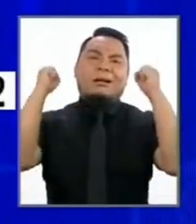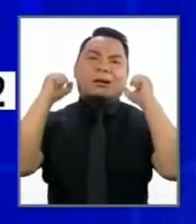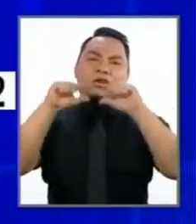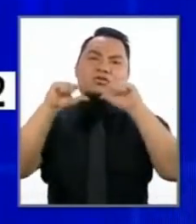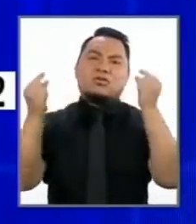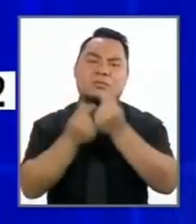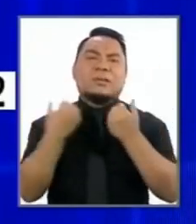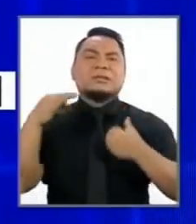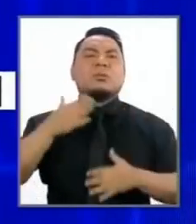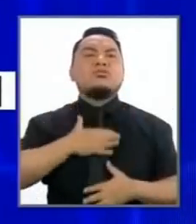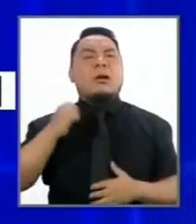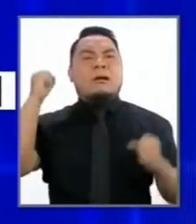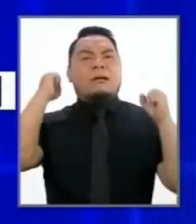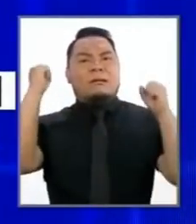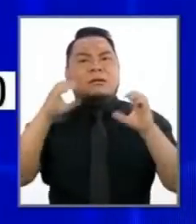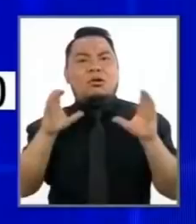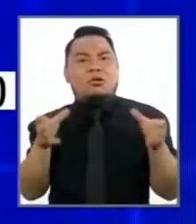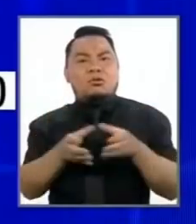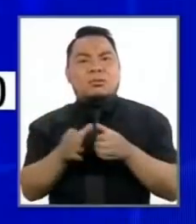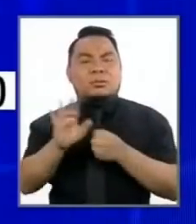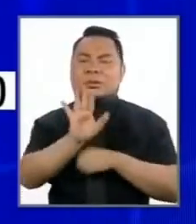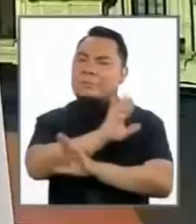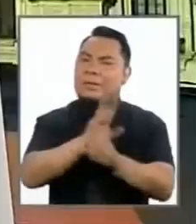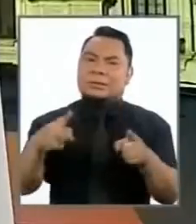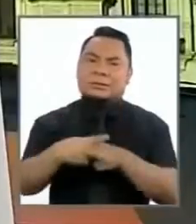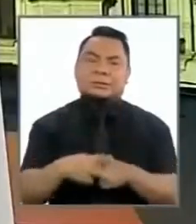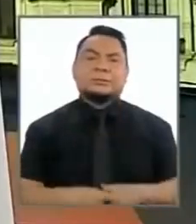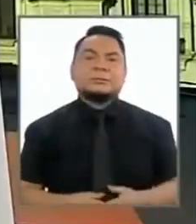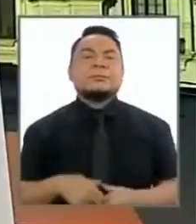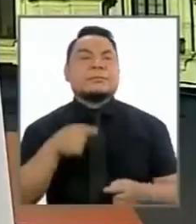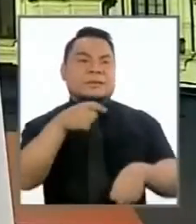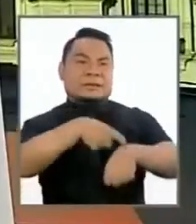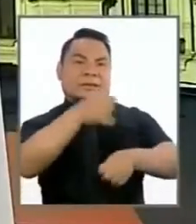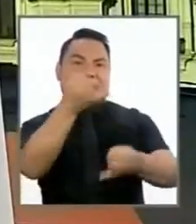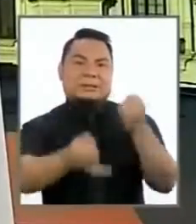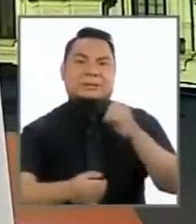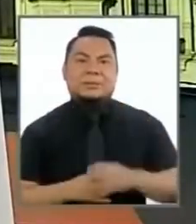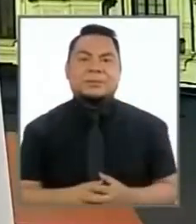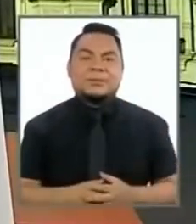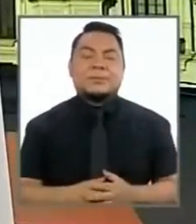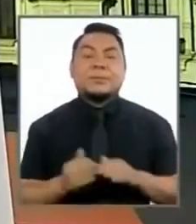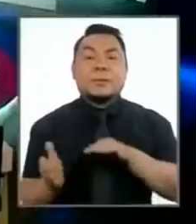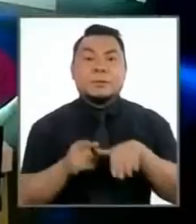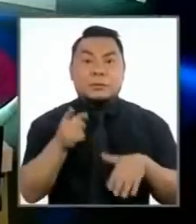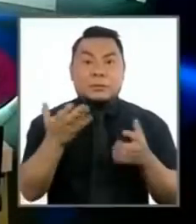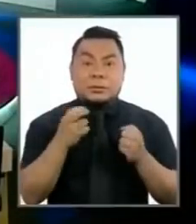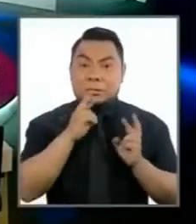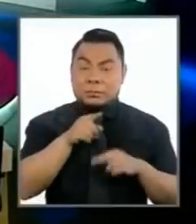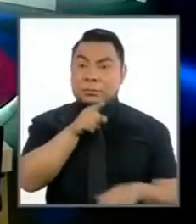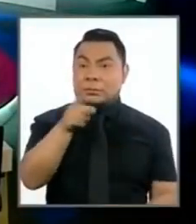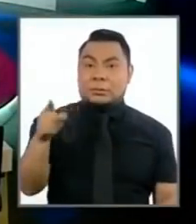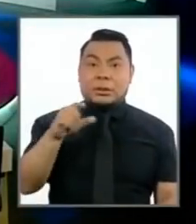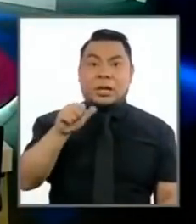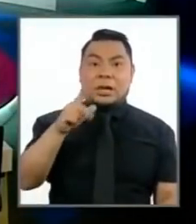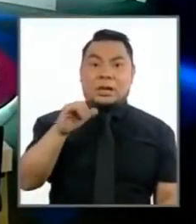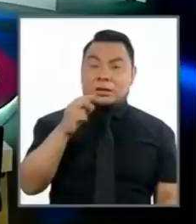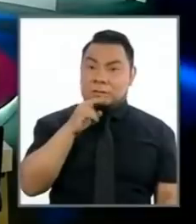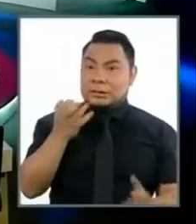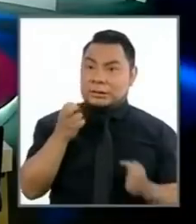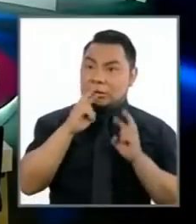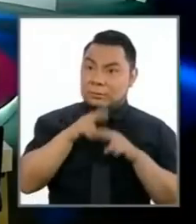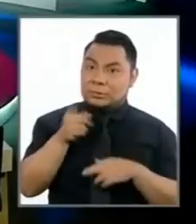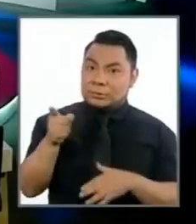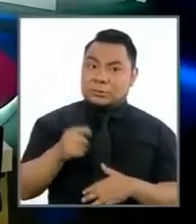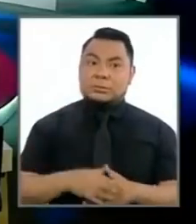grupos que se autodenominan comités de autodefensa tiempo cumplido ¿desea responder por alusión candidato López-Aleada?